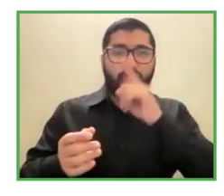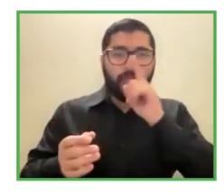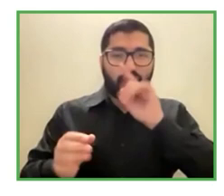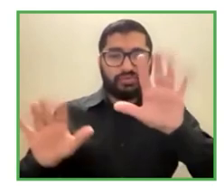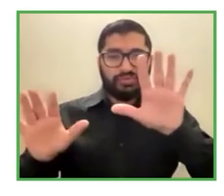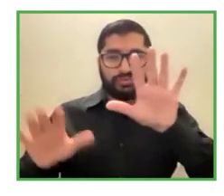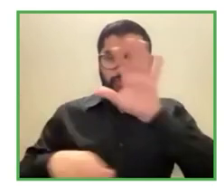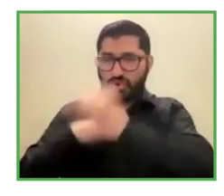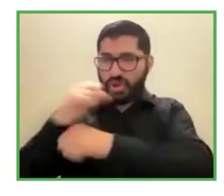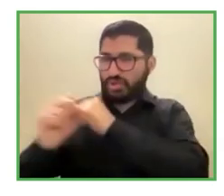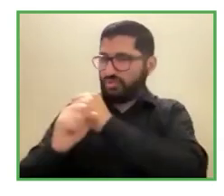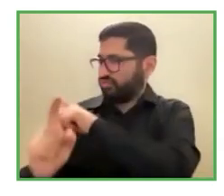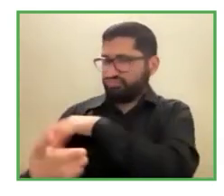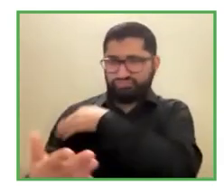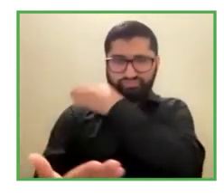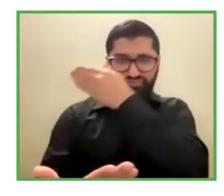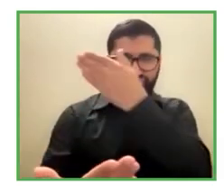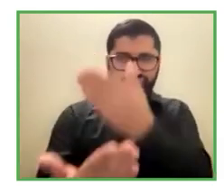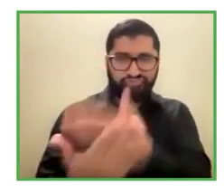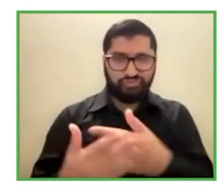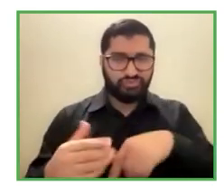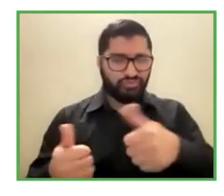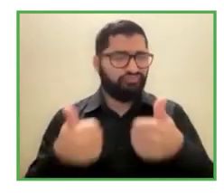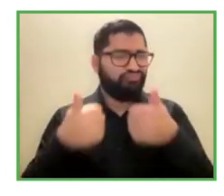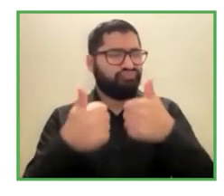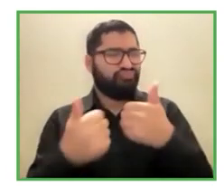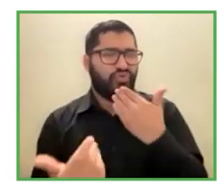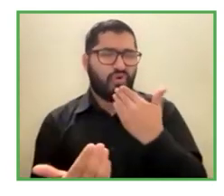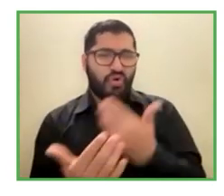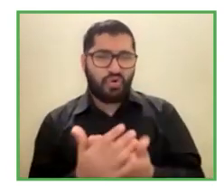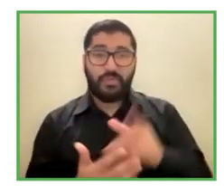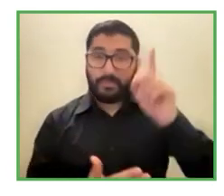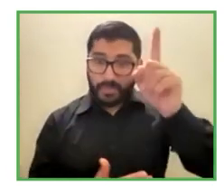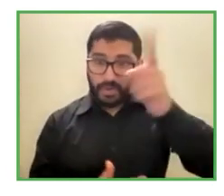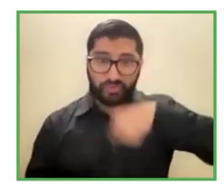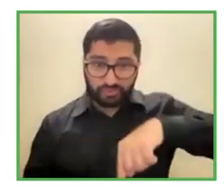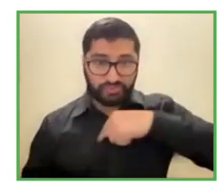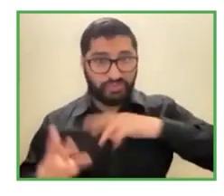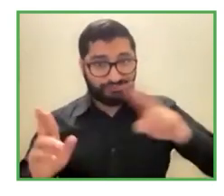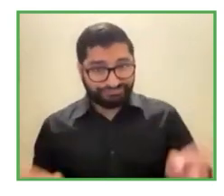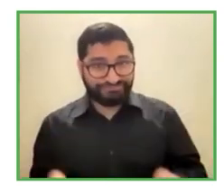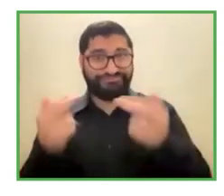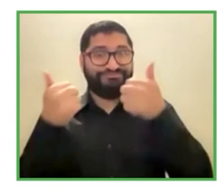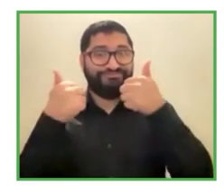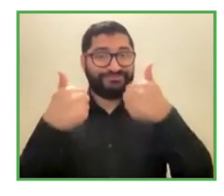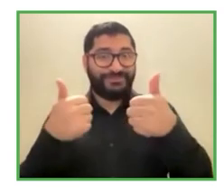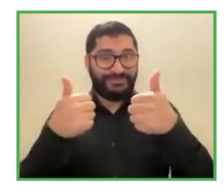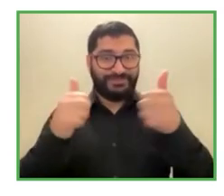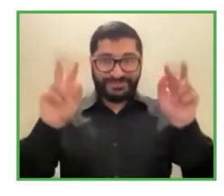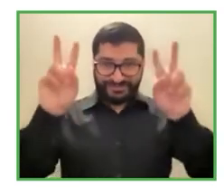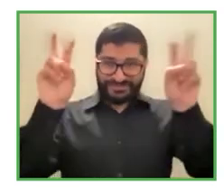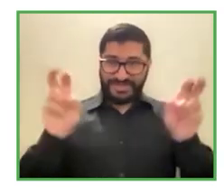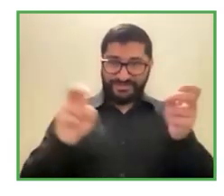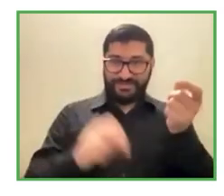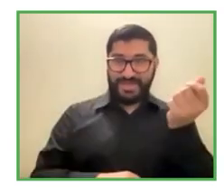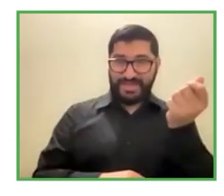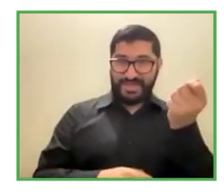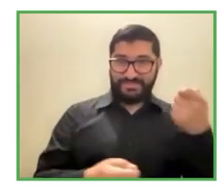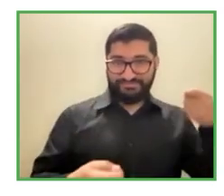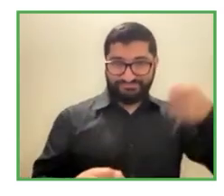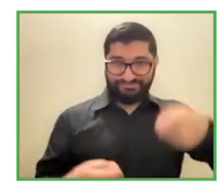aún no nos hemos recuperado completamente con respecto a la inversión y espero haber recuperado la inversión el próximo año